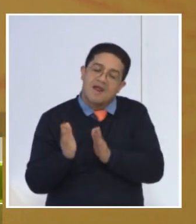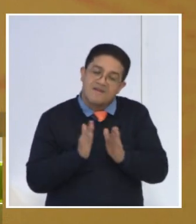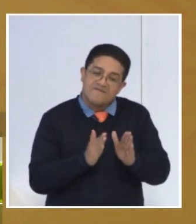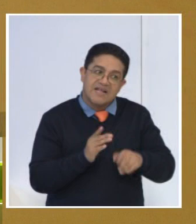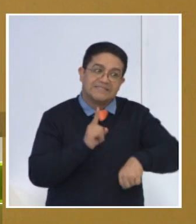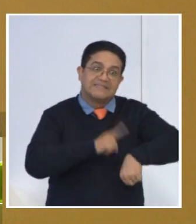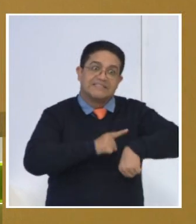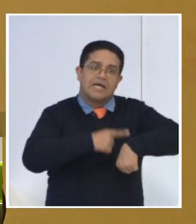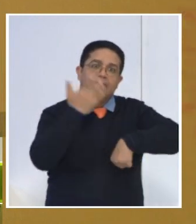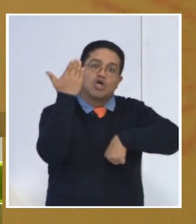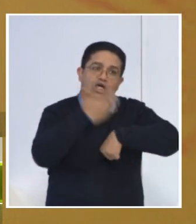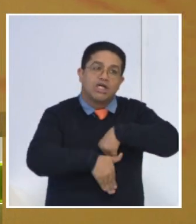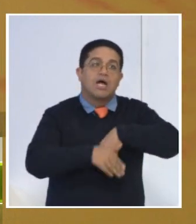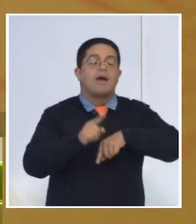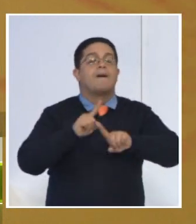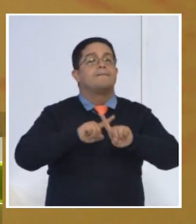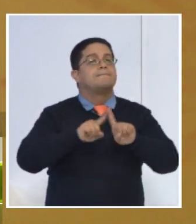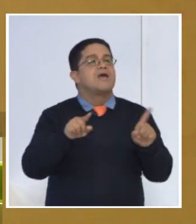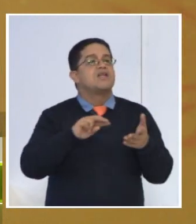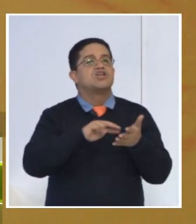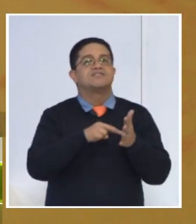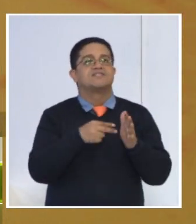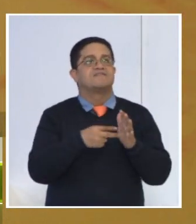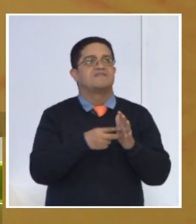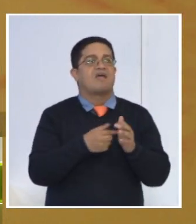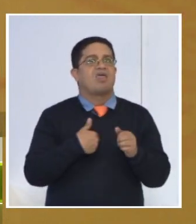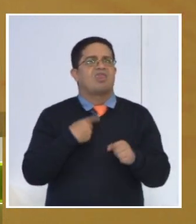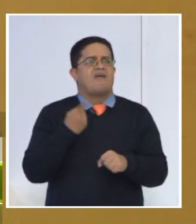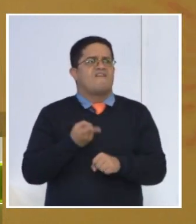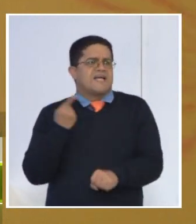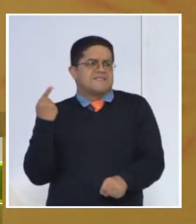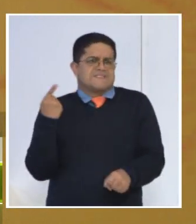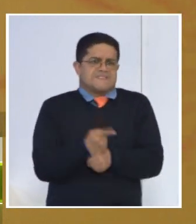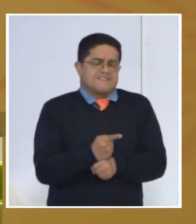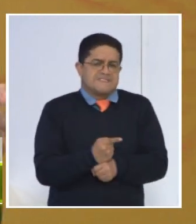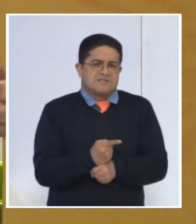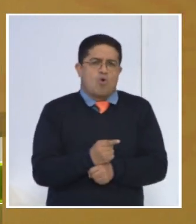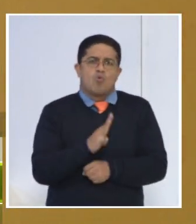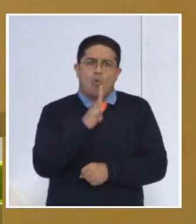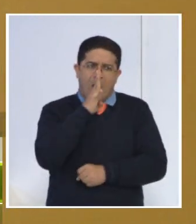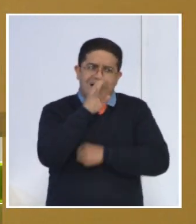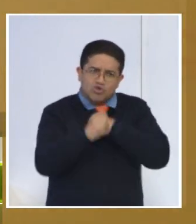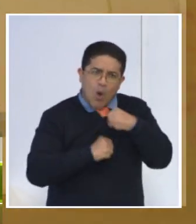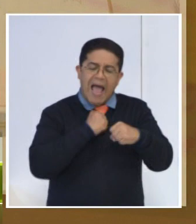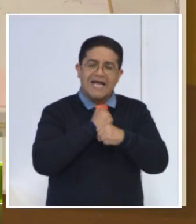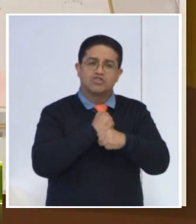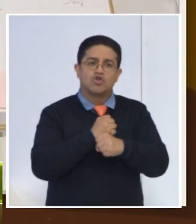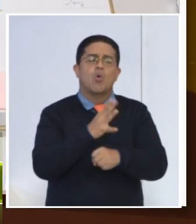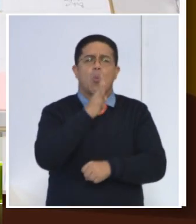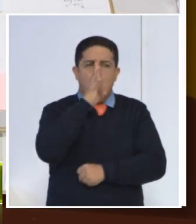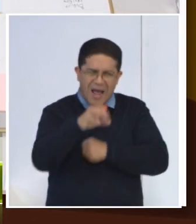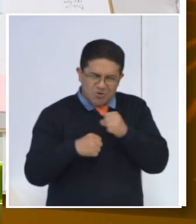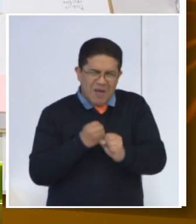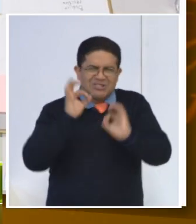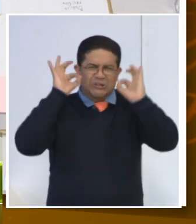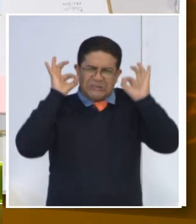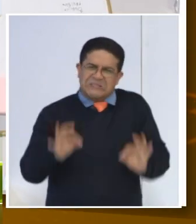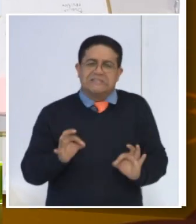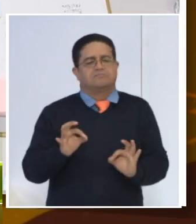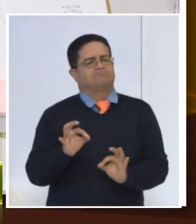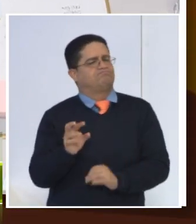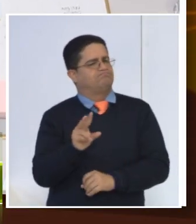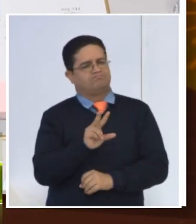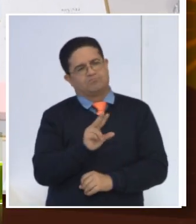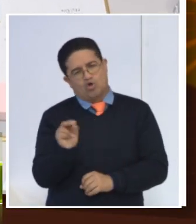un tiempo es necesario. Pero eso no quiere decir que debamos ser rígidos. Que si yo me planteé que eso debía ser en cuatro años, en cuatro años exacto tiene que cumplirse.